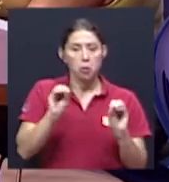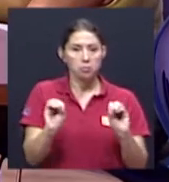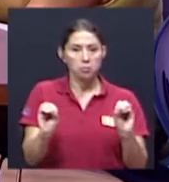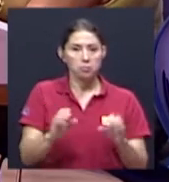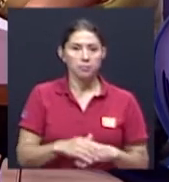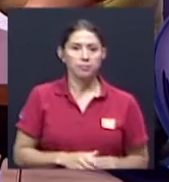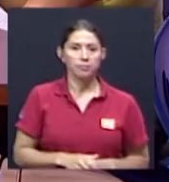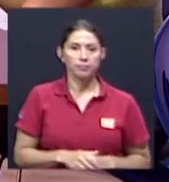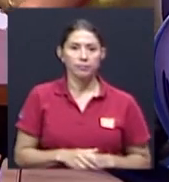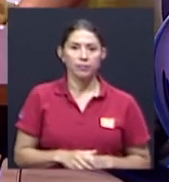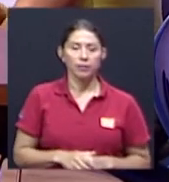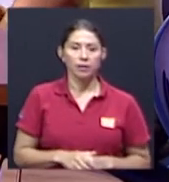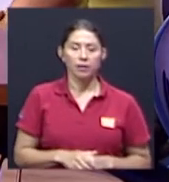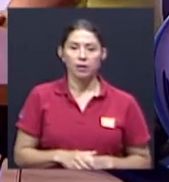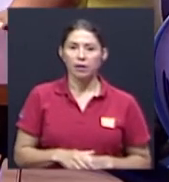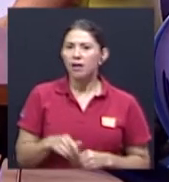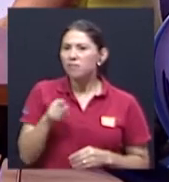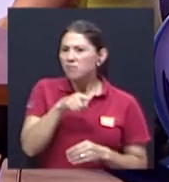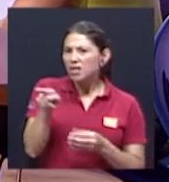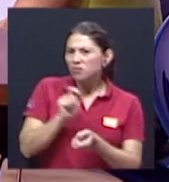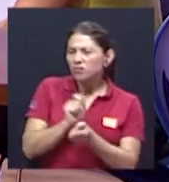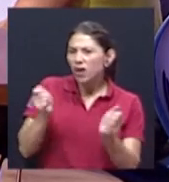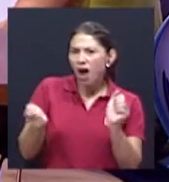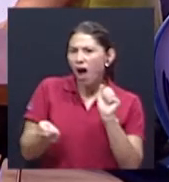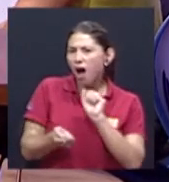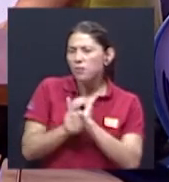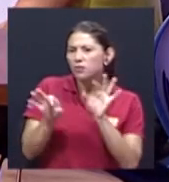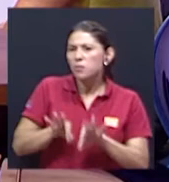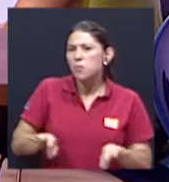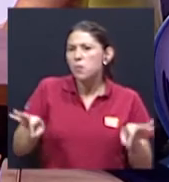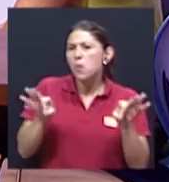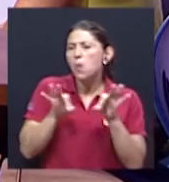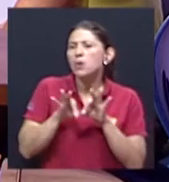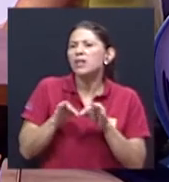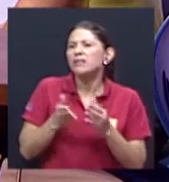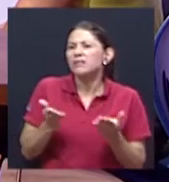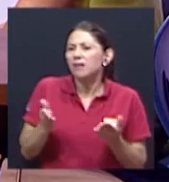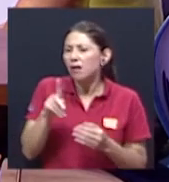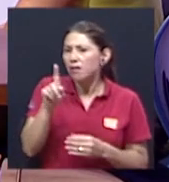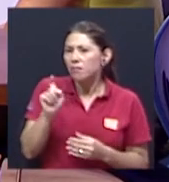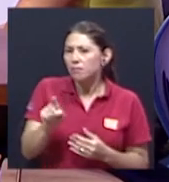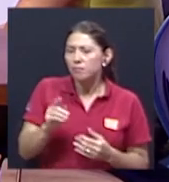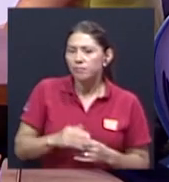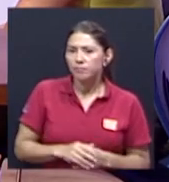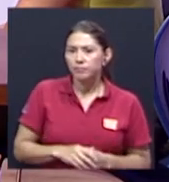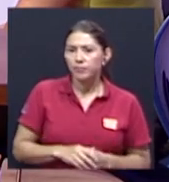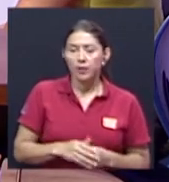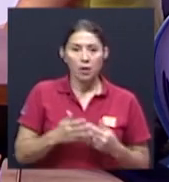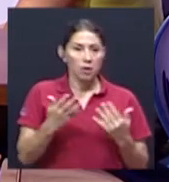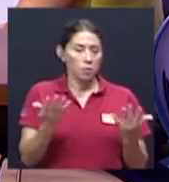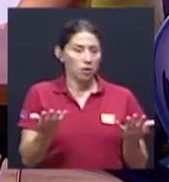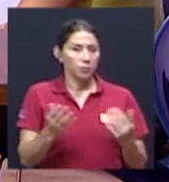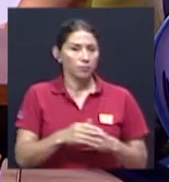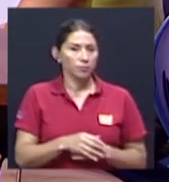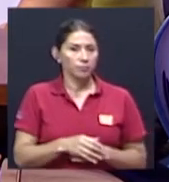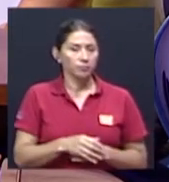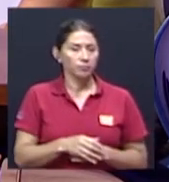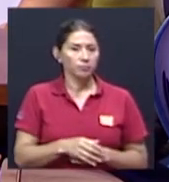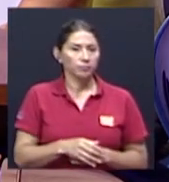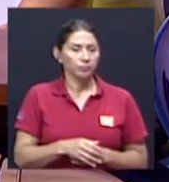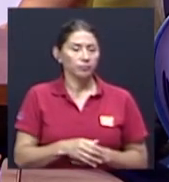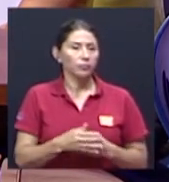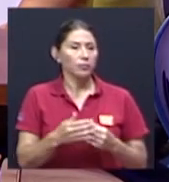¿Qué importancia tienen esos cambios que ustedes encontraron en esta investigación? Pues, bueno, tal vez